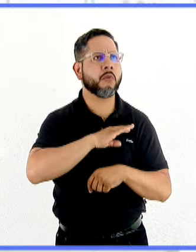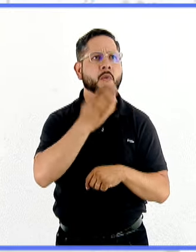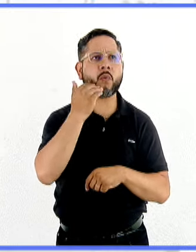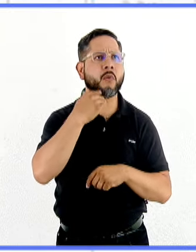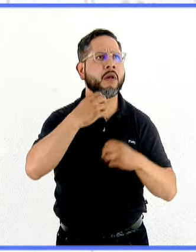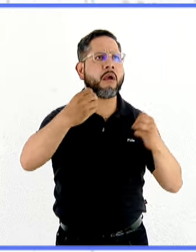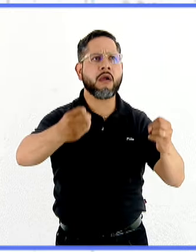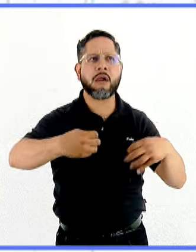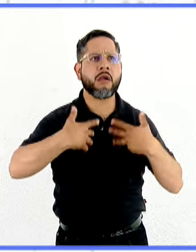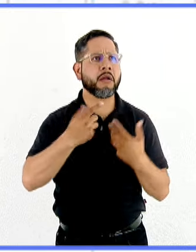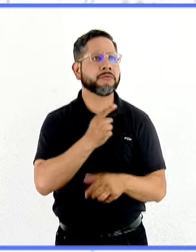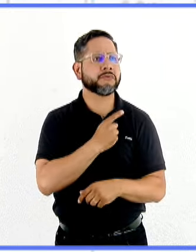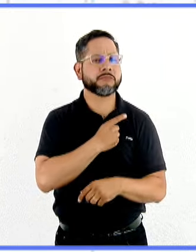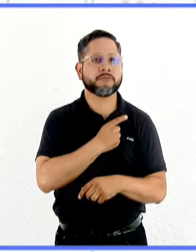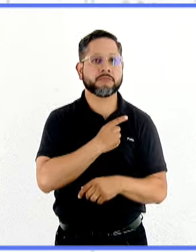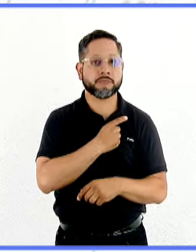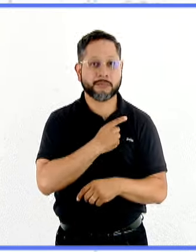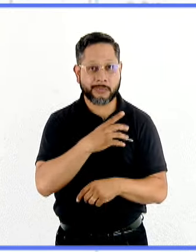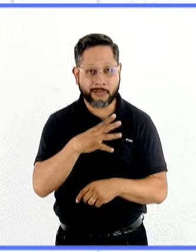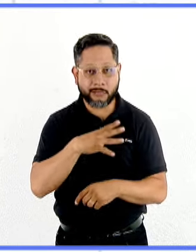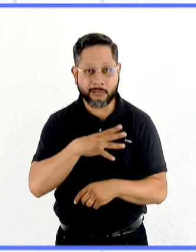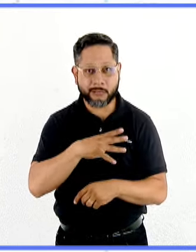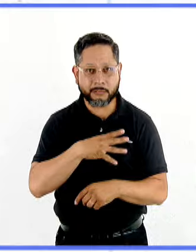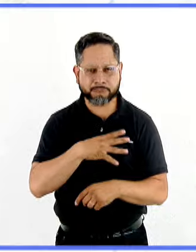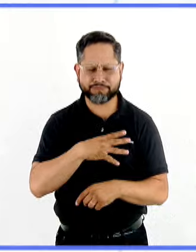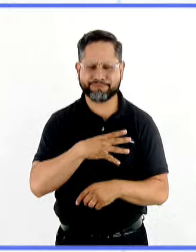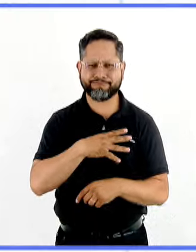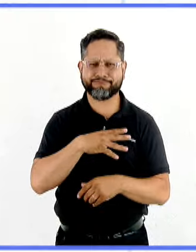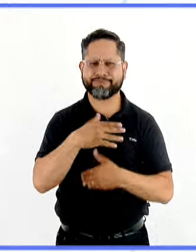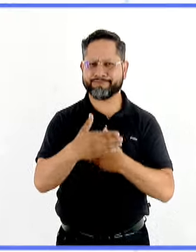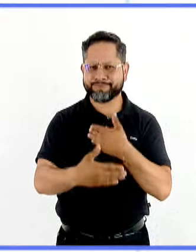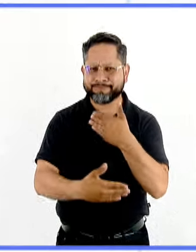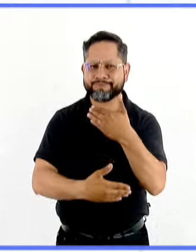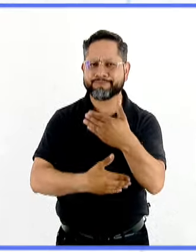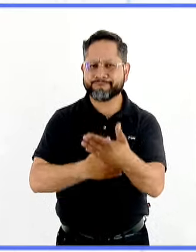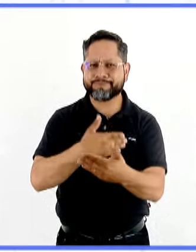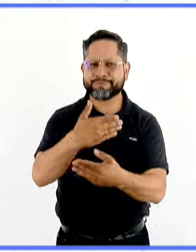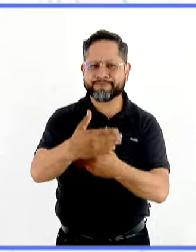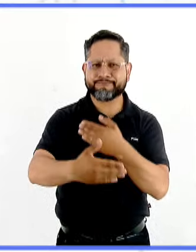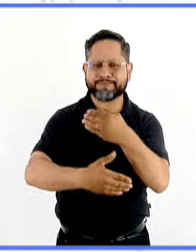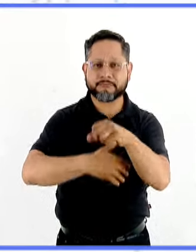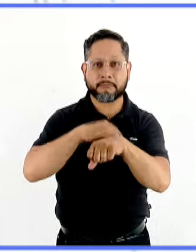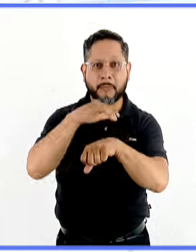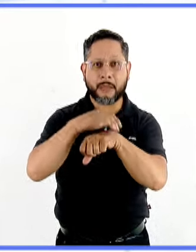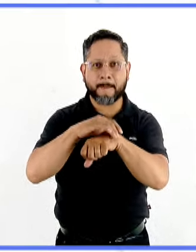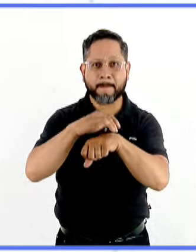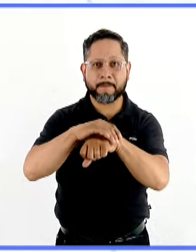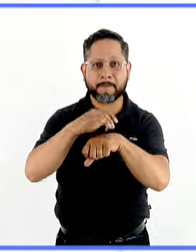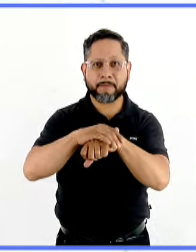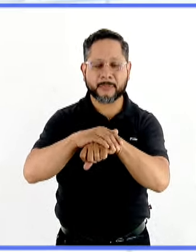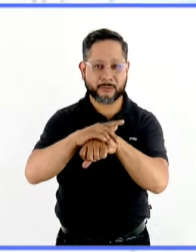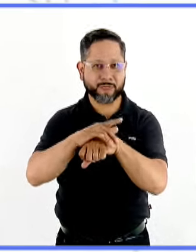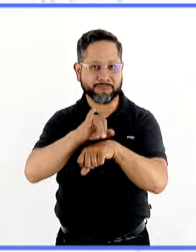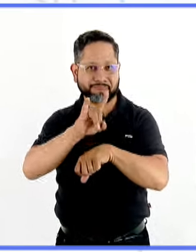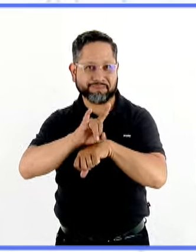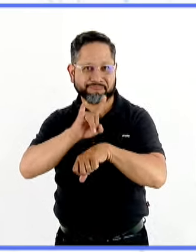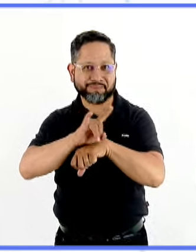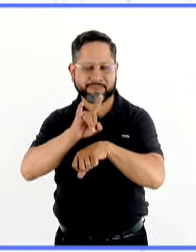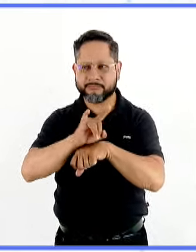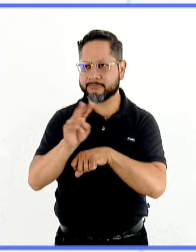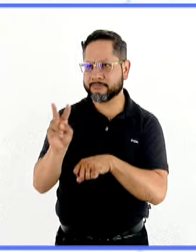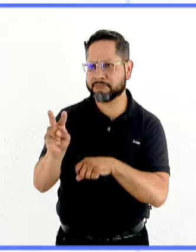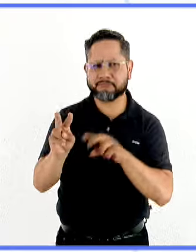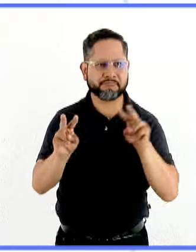abandono, etc. Sin embargo, posteriormente se empezó a ver que también en condiciones